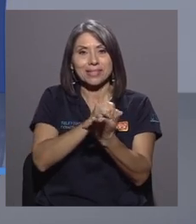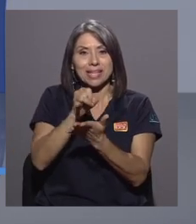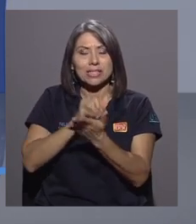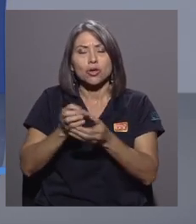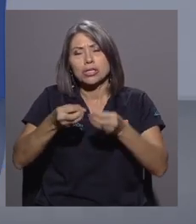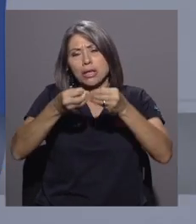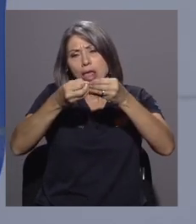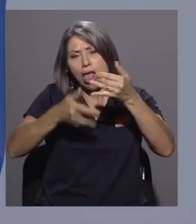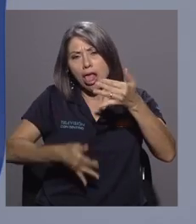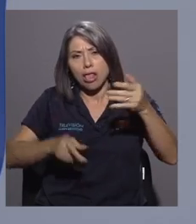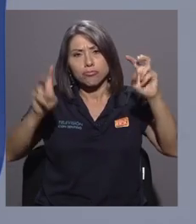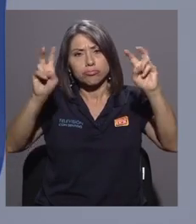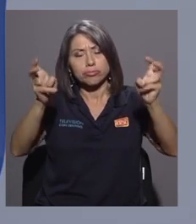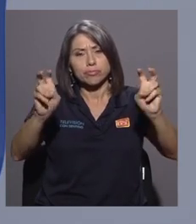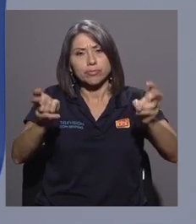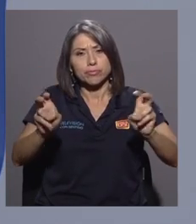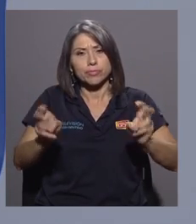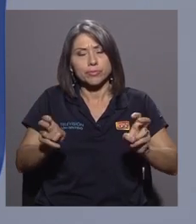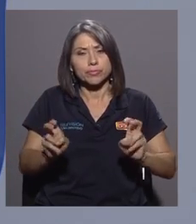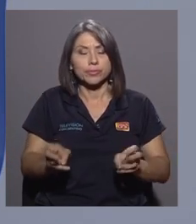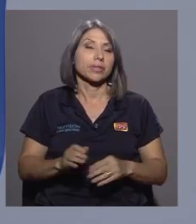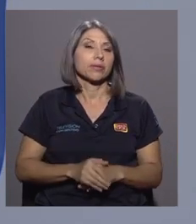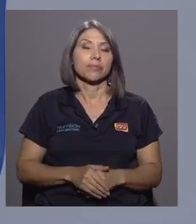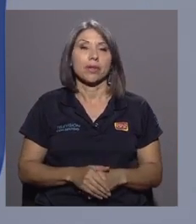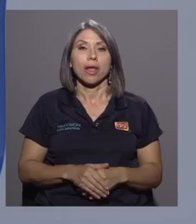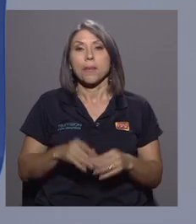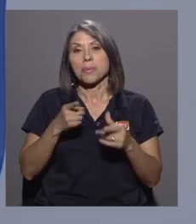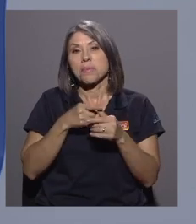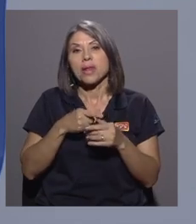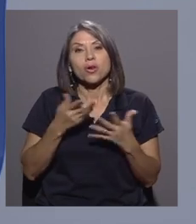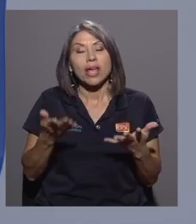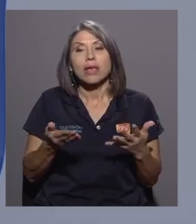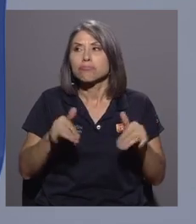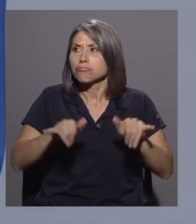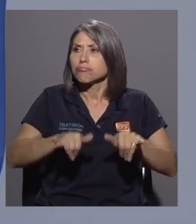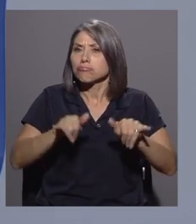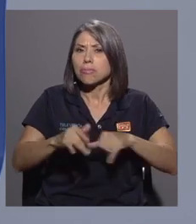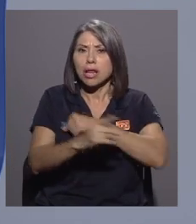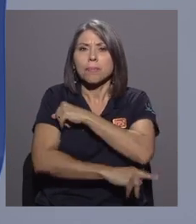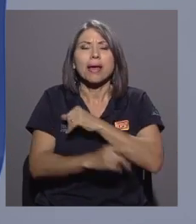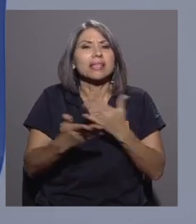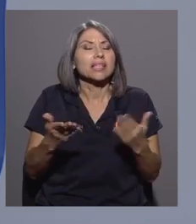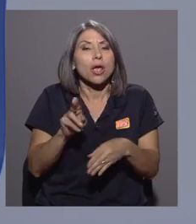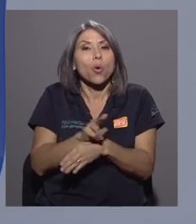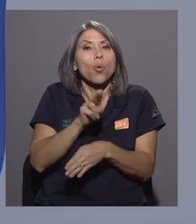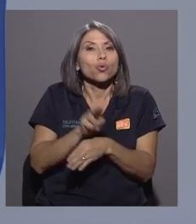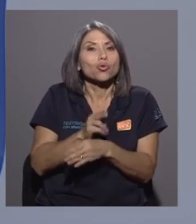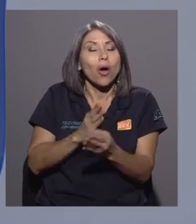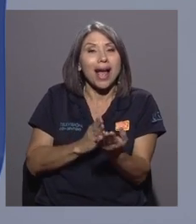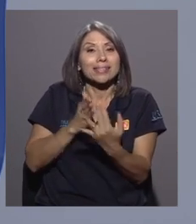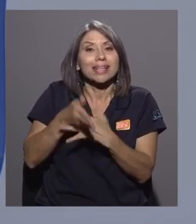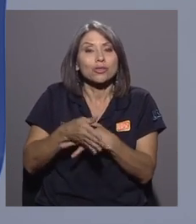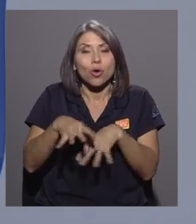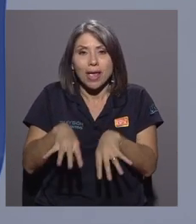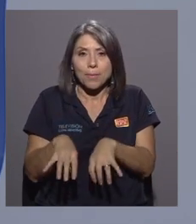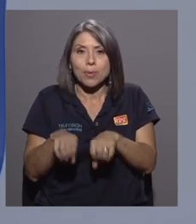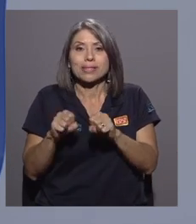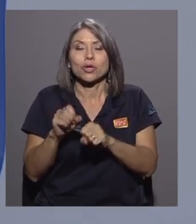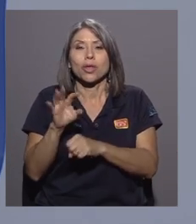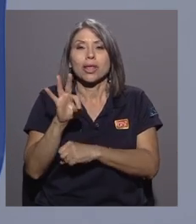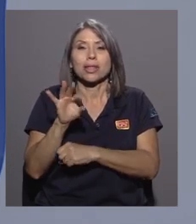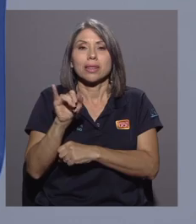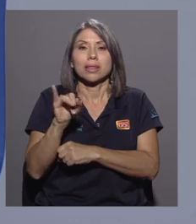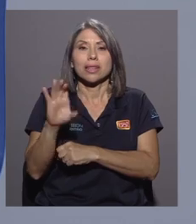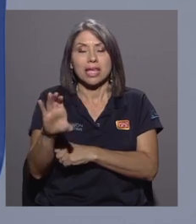particular, bueno, cómo se encuentra el país, en lo que es el uso, acceso y apropiación de las TIC, en el Estado, en los